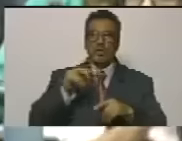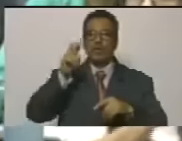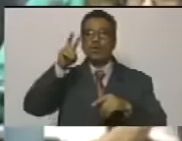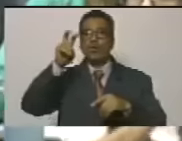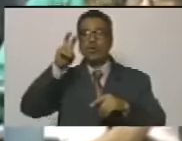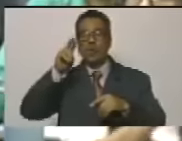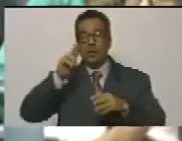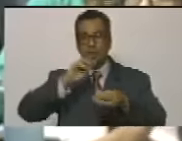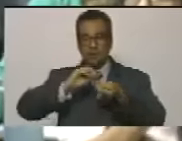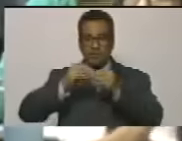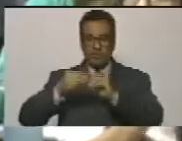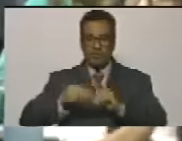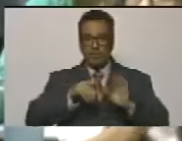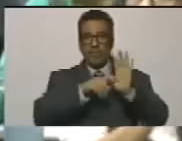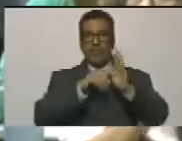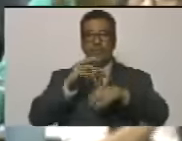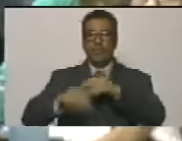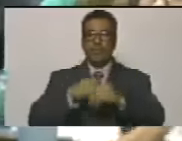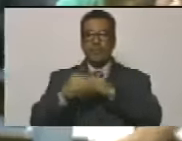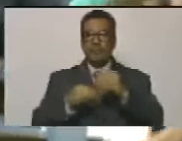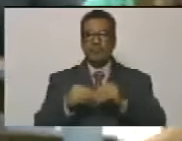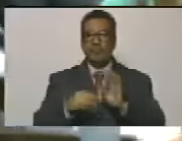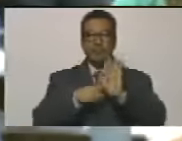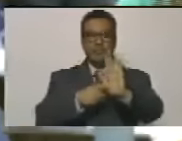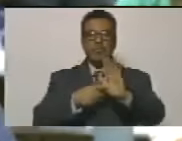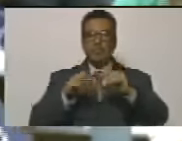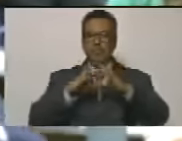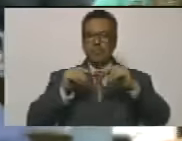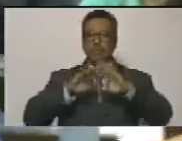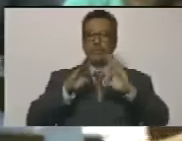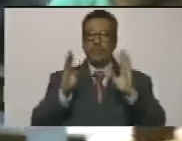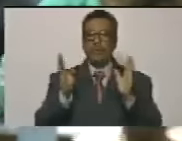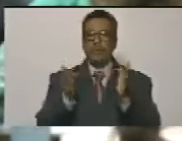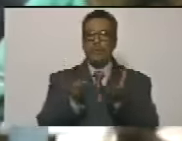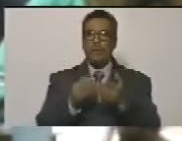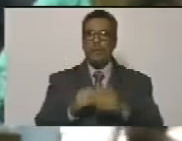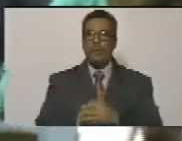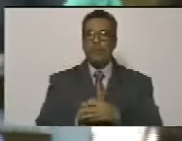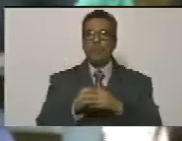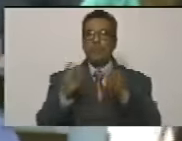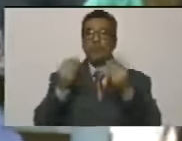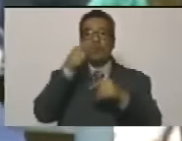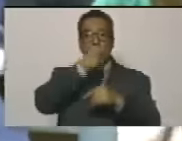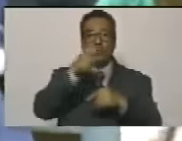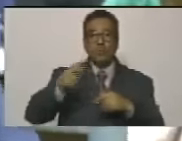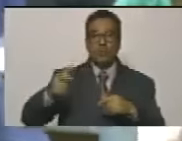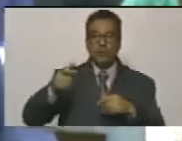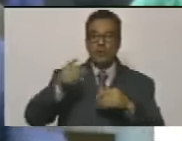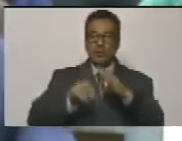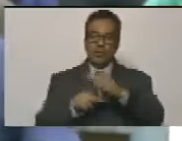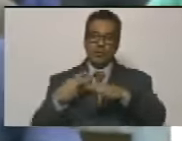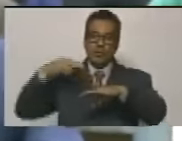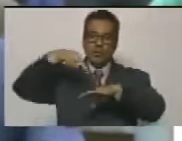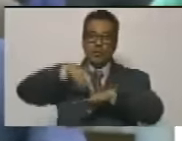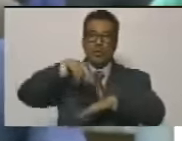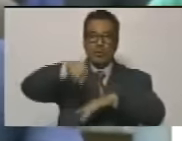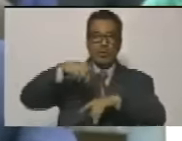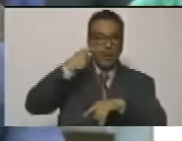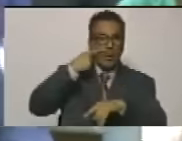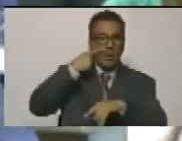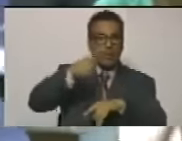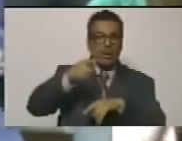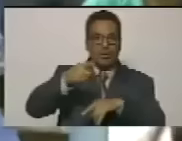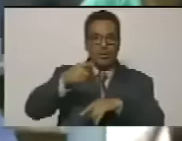modelo que ha sido un referente en el mundo y muchos pueblos se han levantado justamente viendo